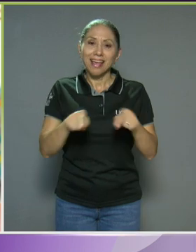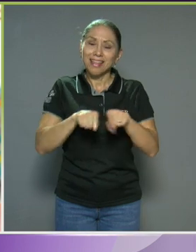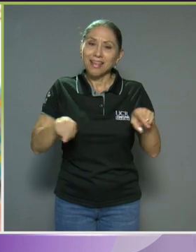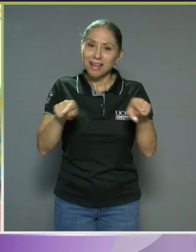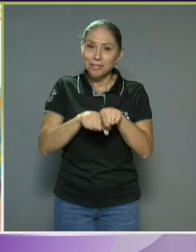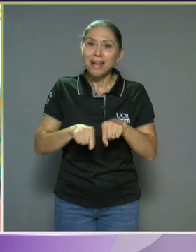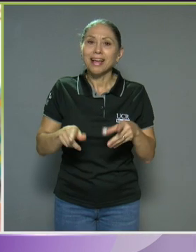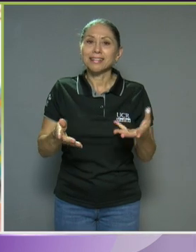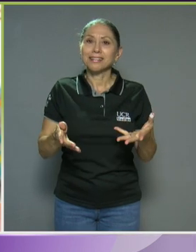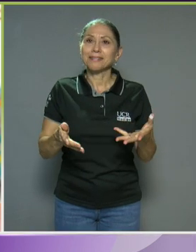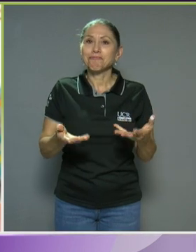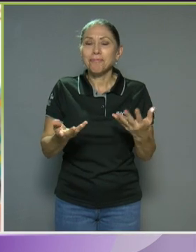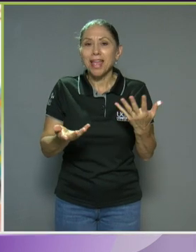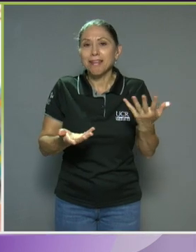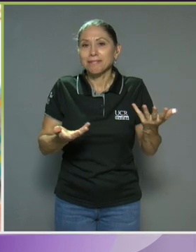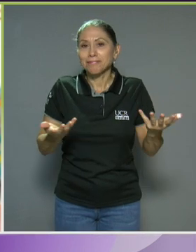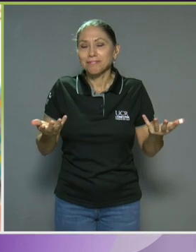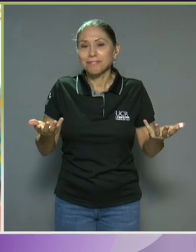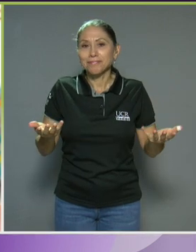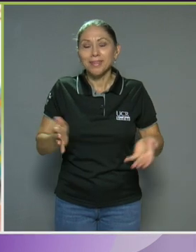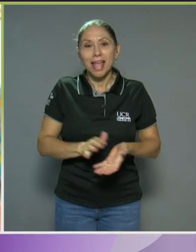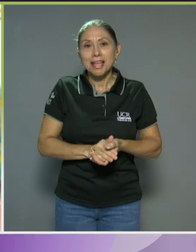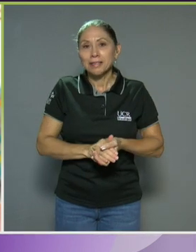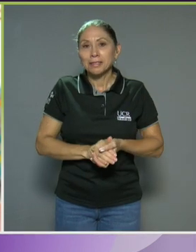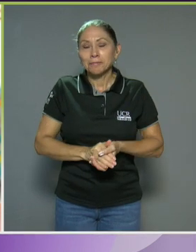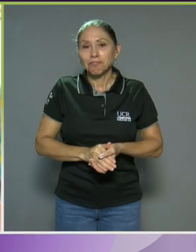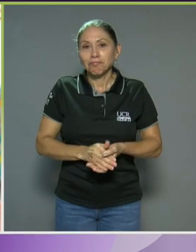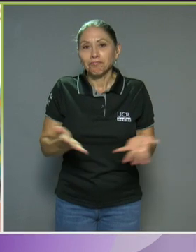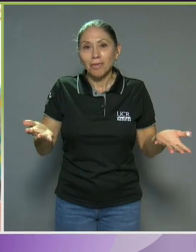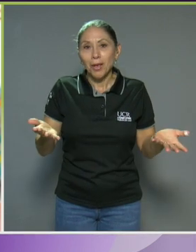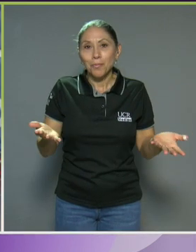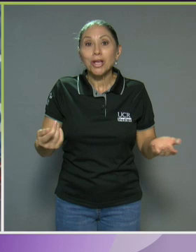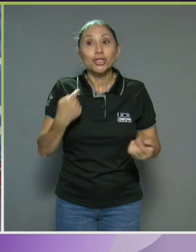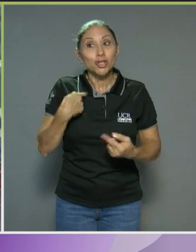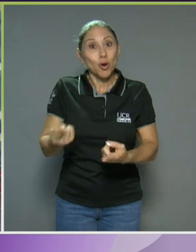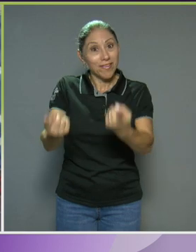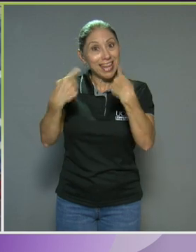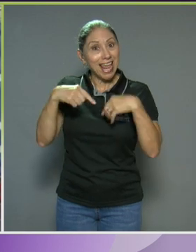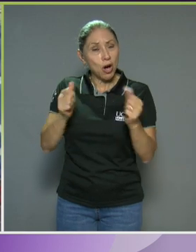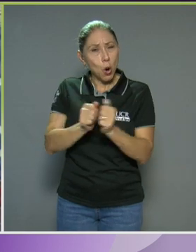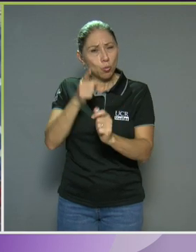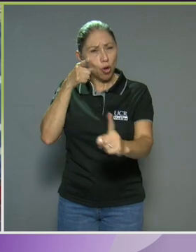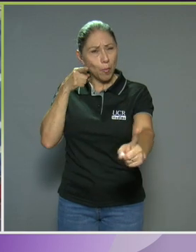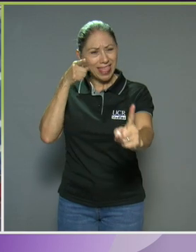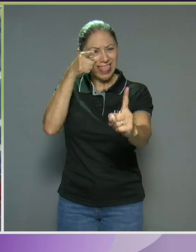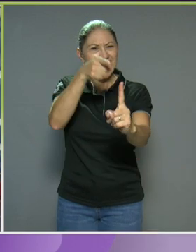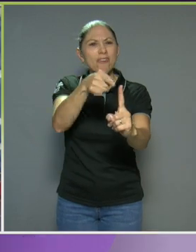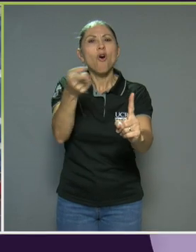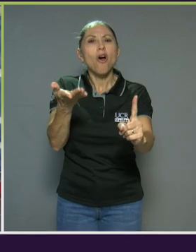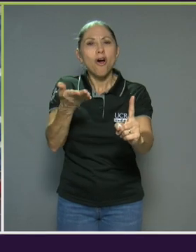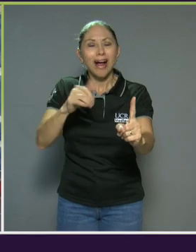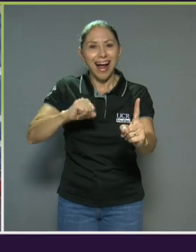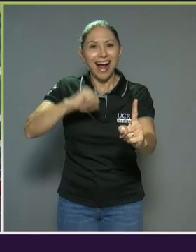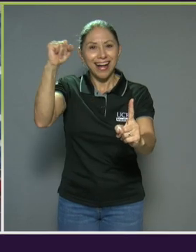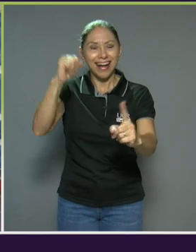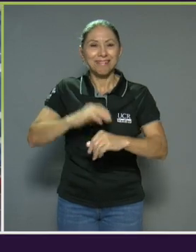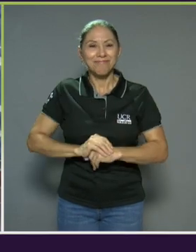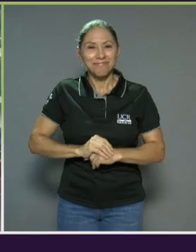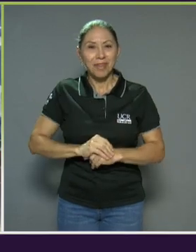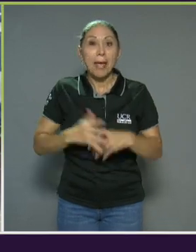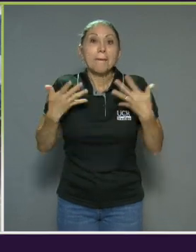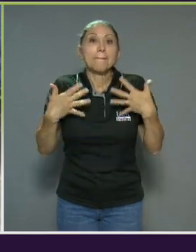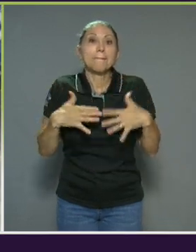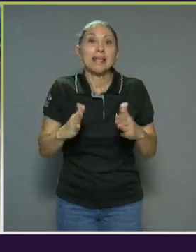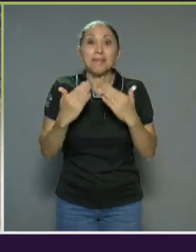venía por un objetivo, que era ganar. Más bien